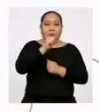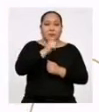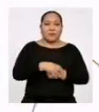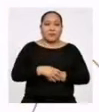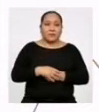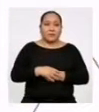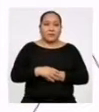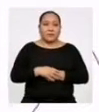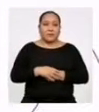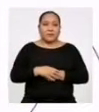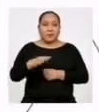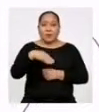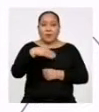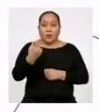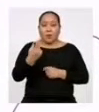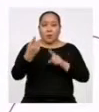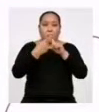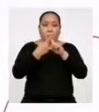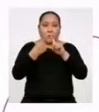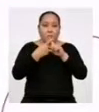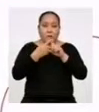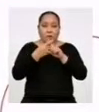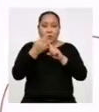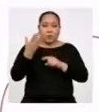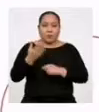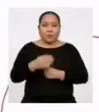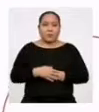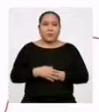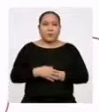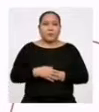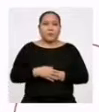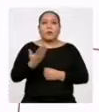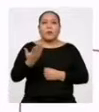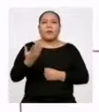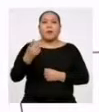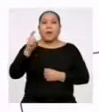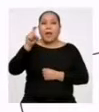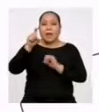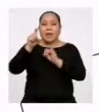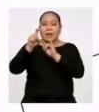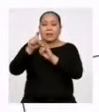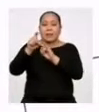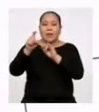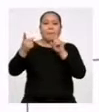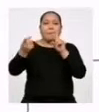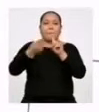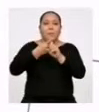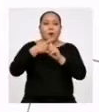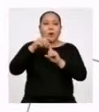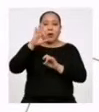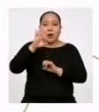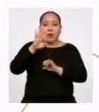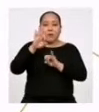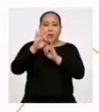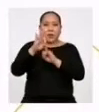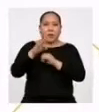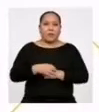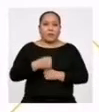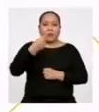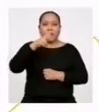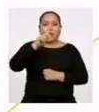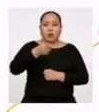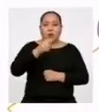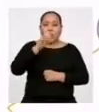multiplicamos los dos valores de nuestro primer intervalo. A ver, Yarenis, ayúdame. 12